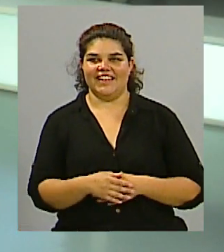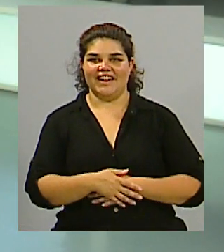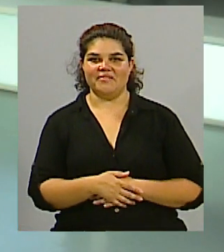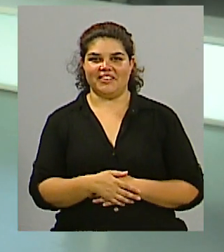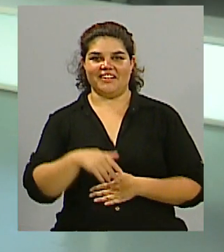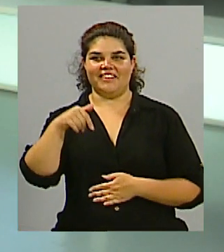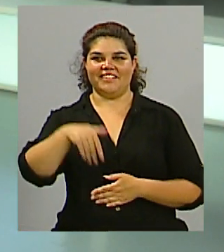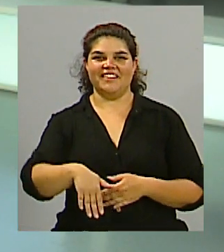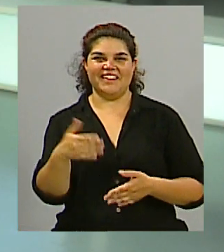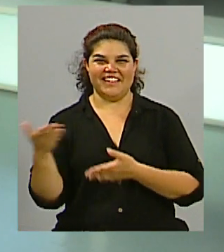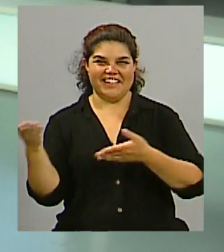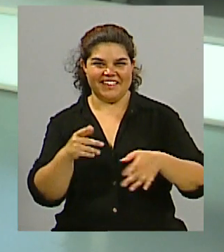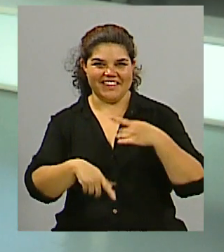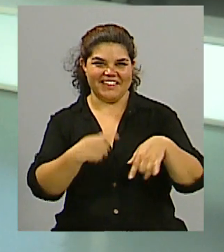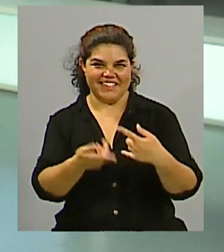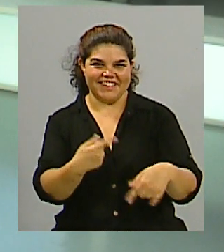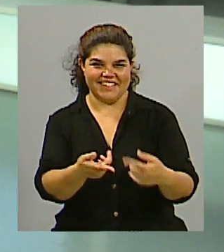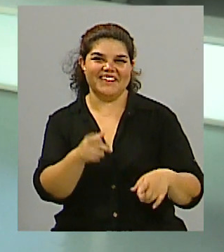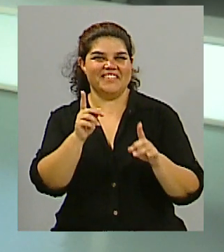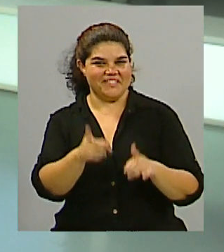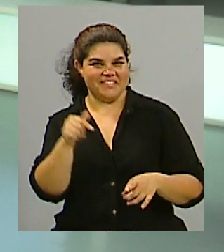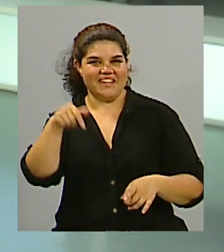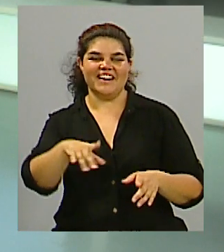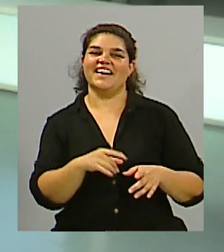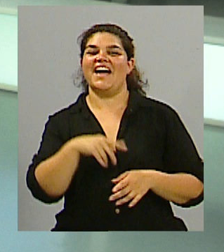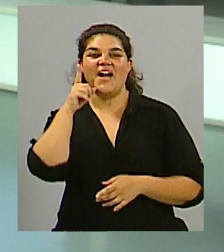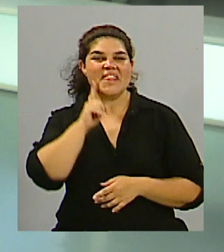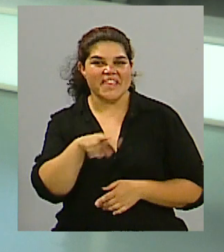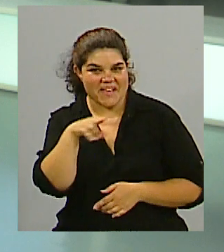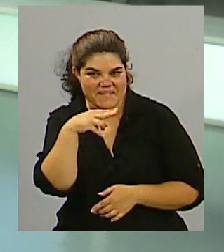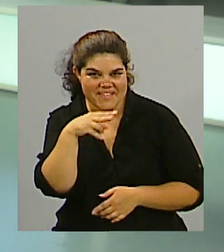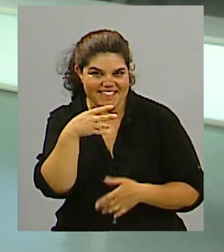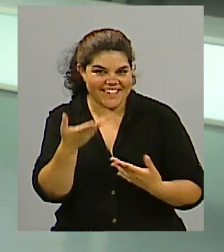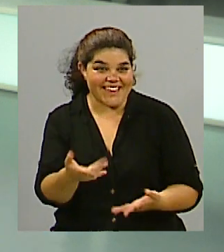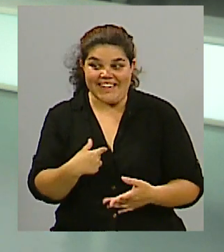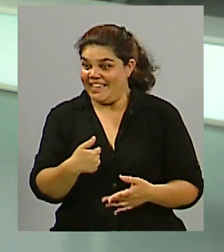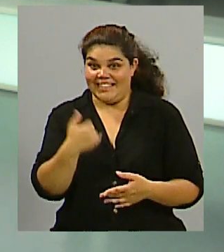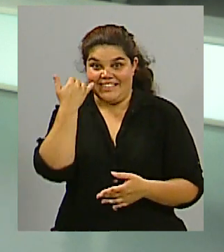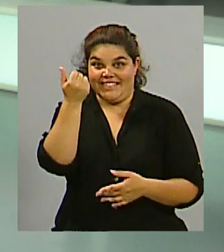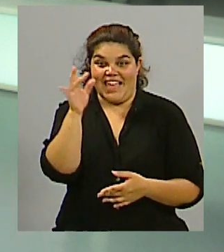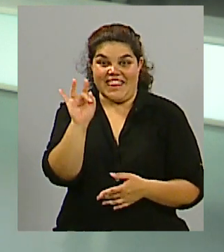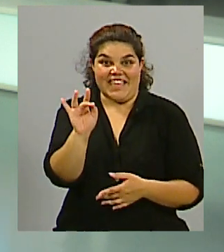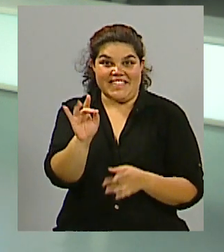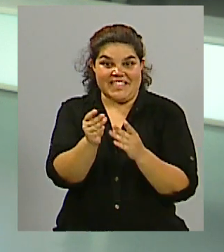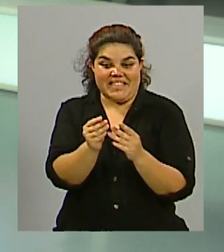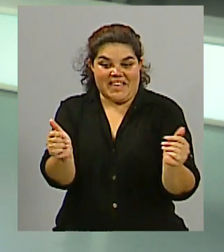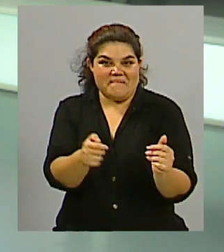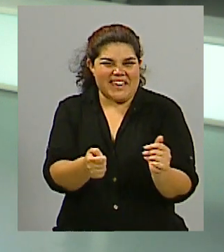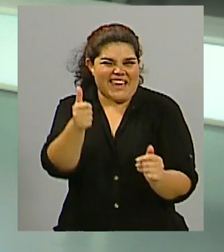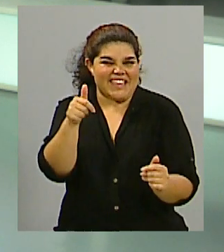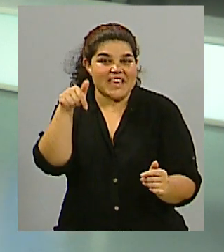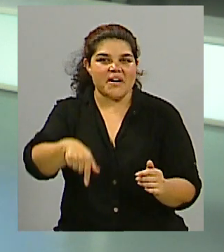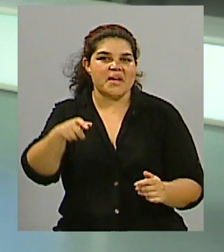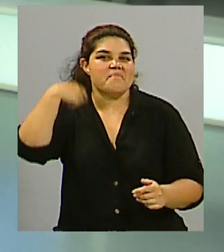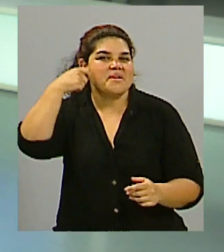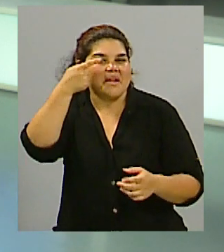Bueno, aquí estamos de regreso en Apuntes, en esta edición de este día viernes, ya terminando el mes de diciembre y lo decíamos, no el último programa.